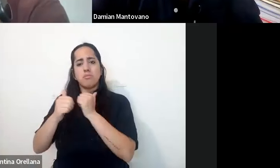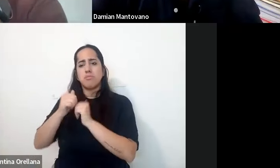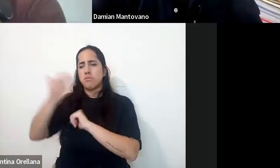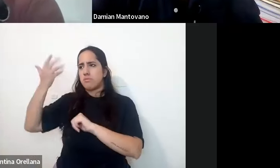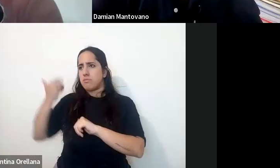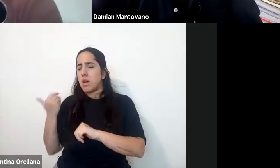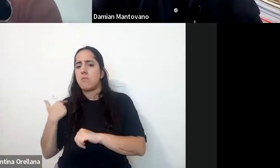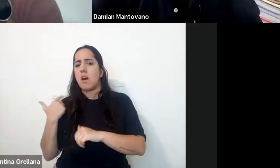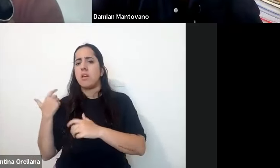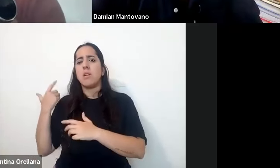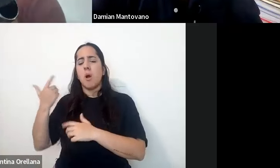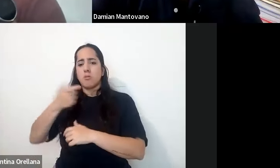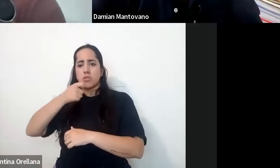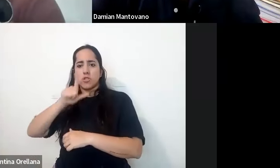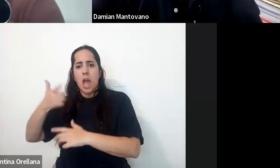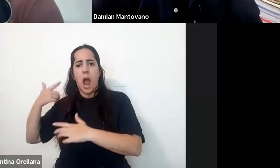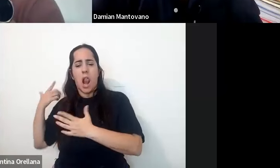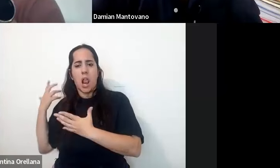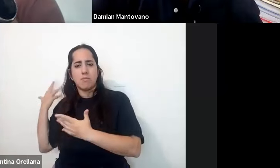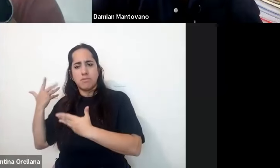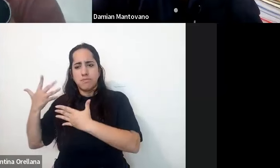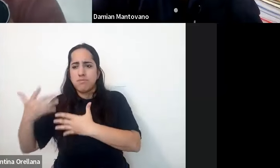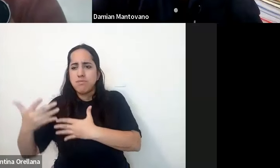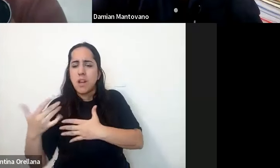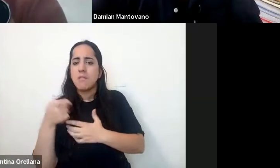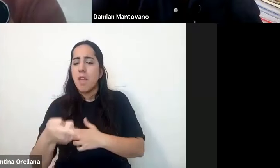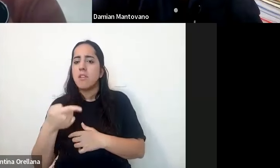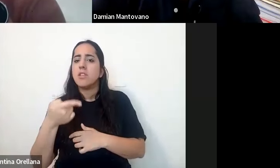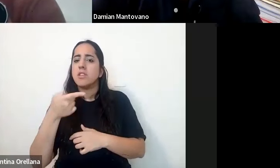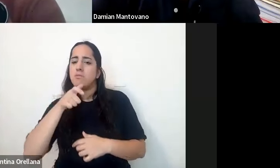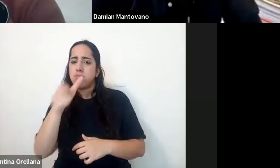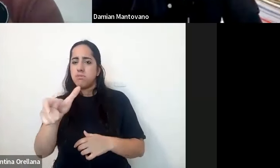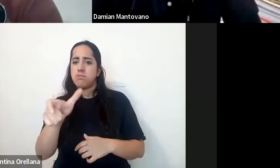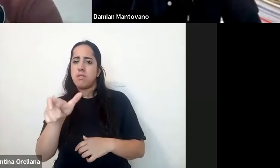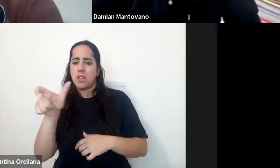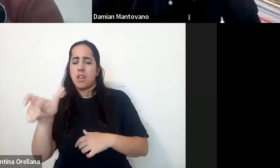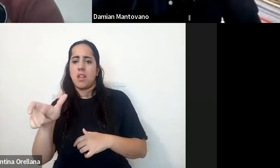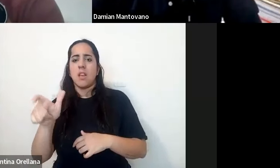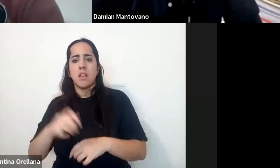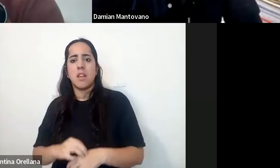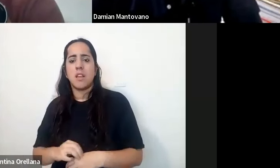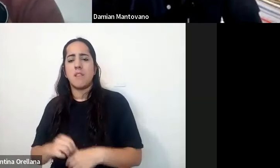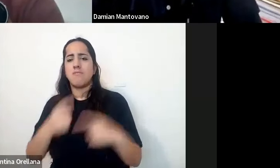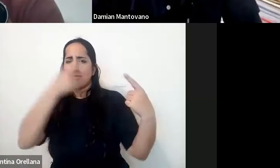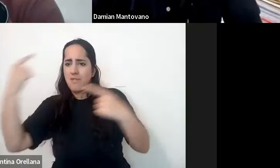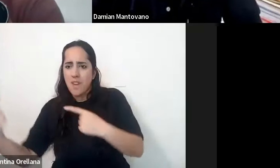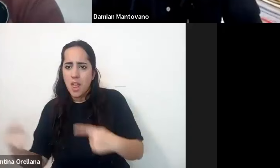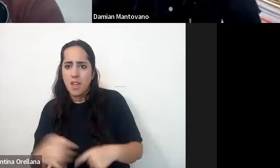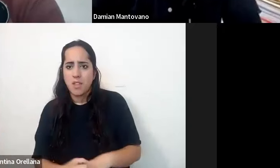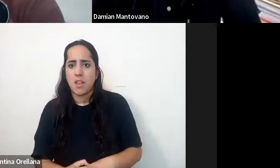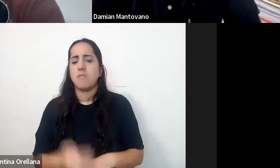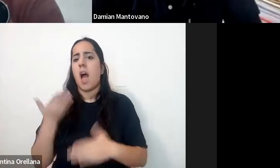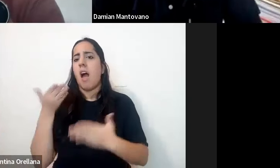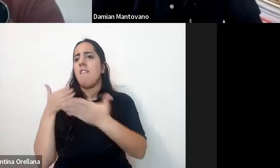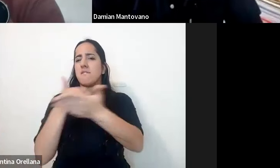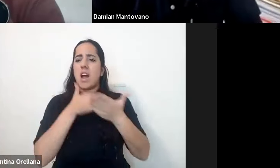construido socialmente y que es un concepto sumamente heterogéneo cuando uno dice en cuál partimos qué barreras se están